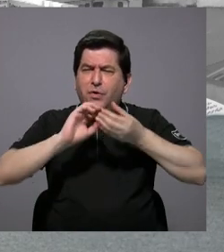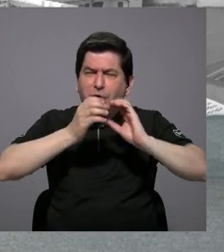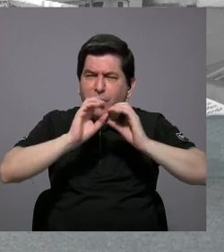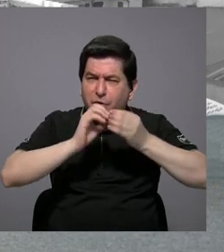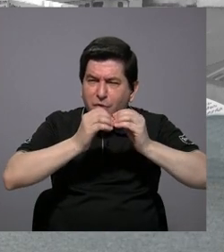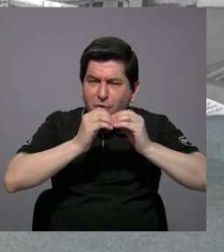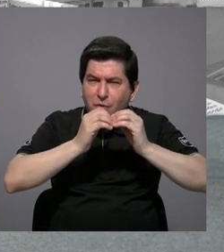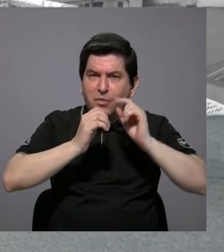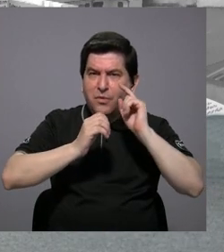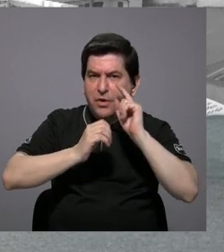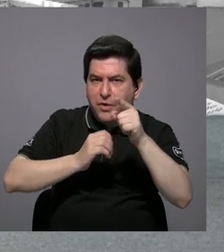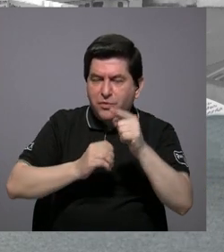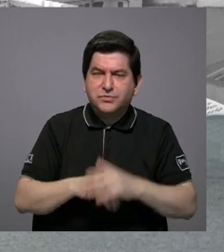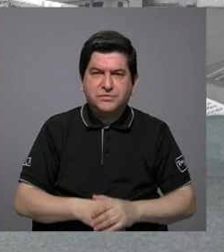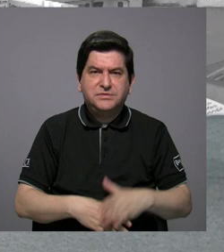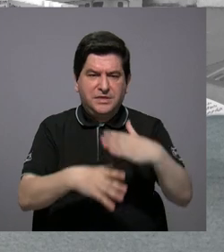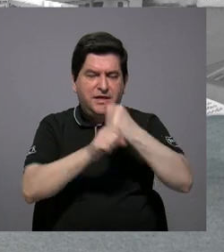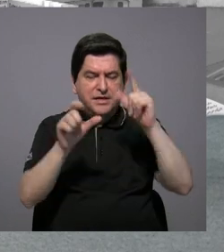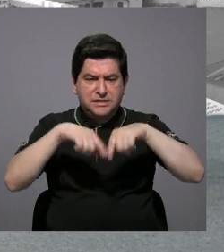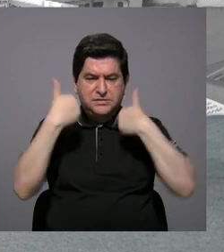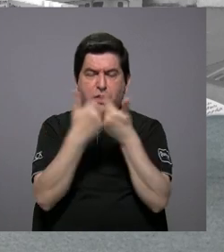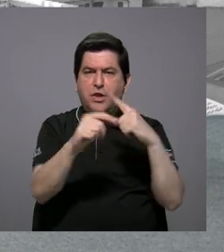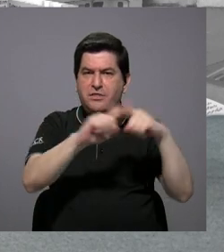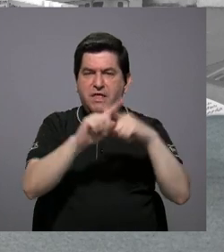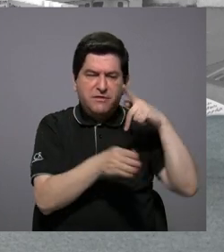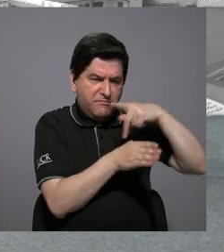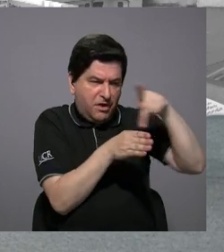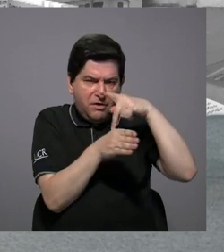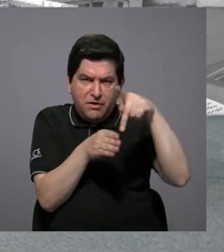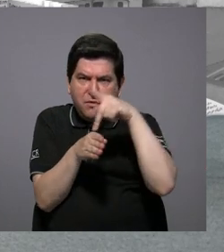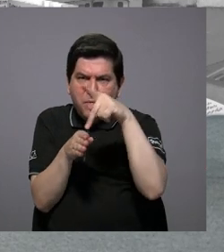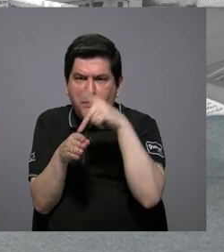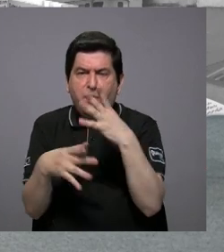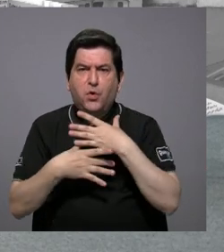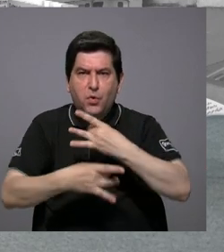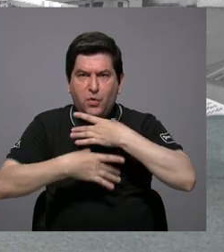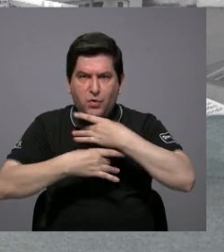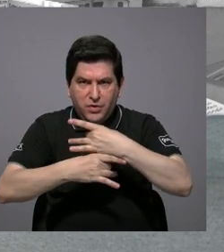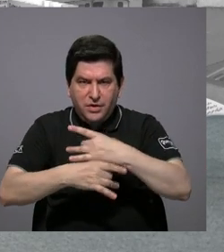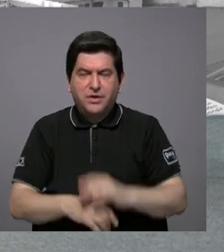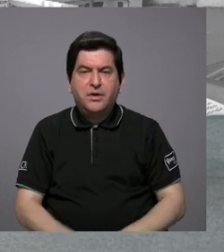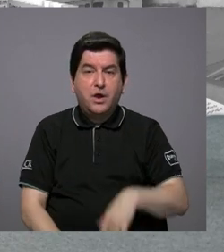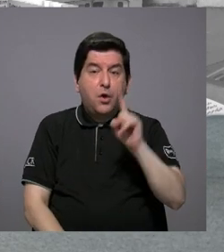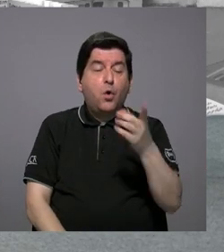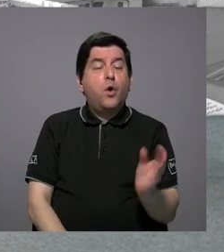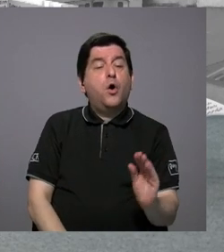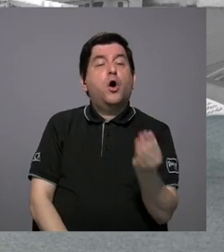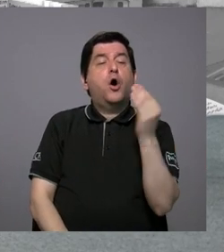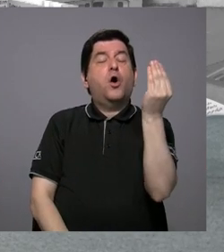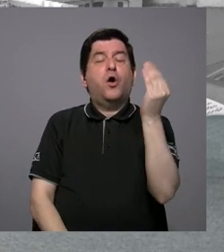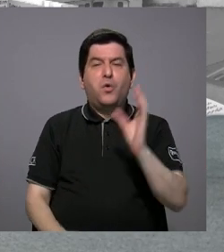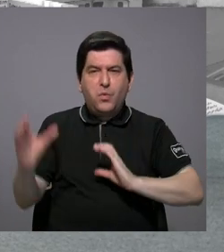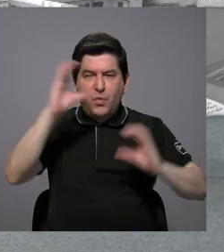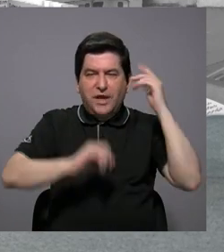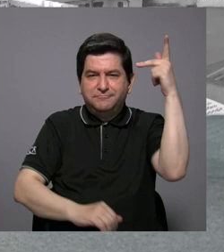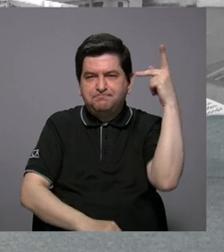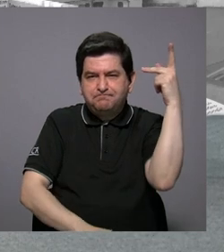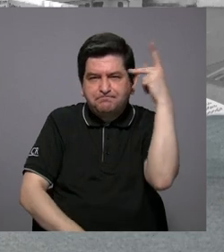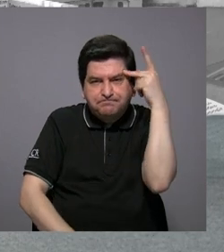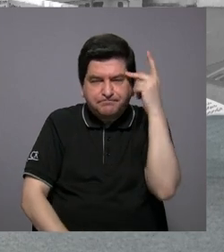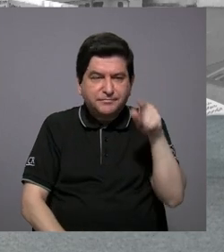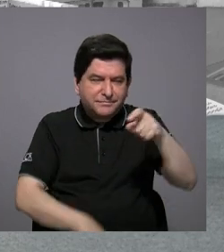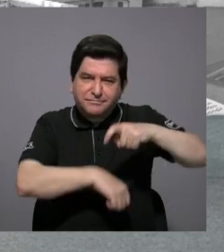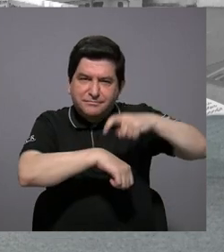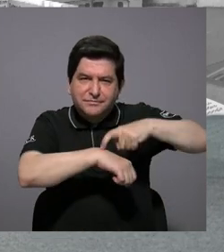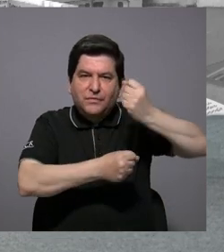que me... porque ustedes conformaron un grupo interdisciplinario muy interesante y había un muchacho de ciencias políticas que